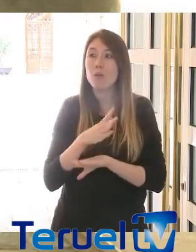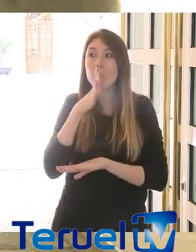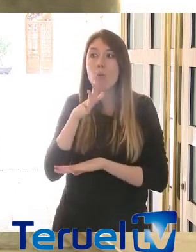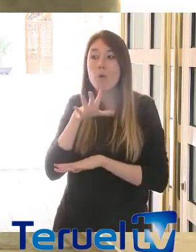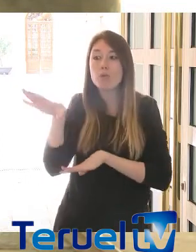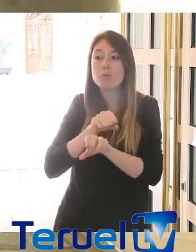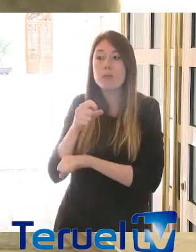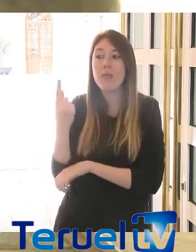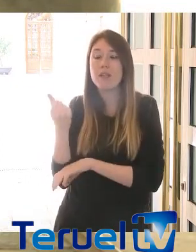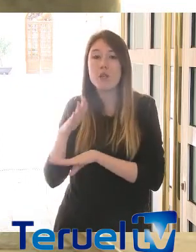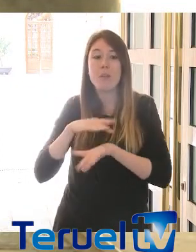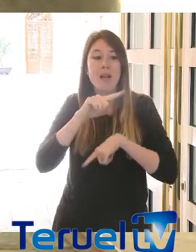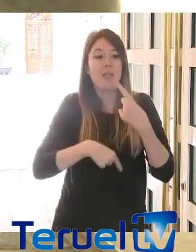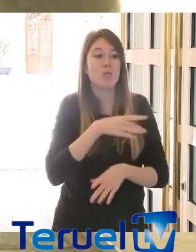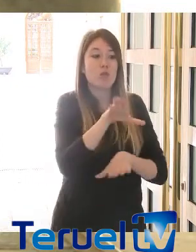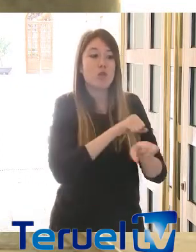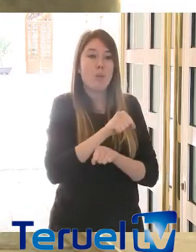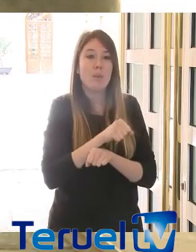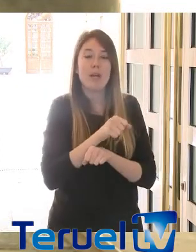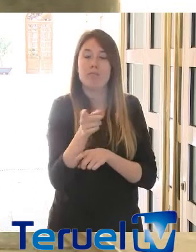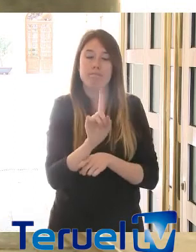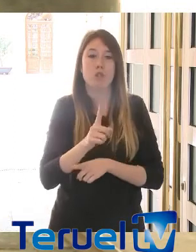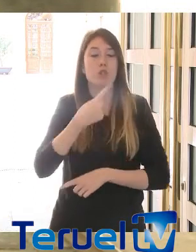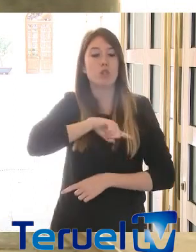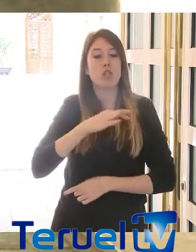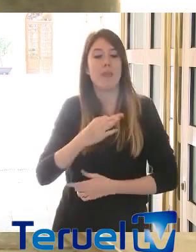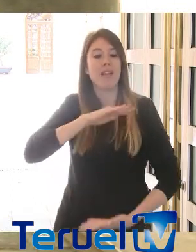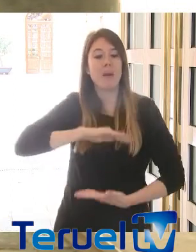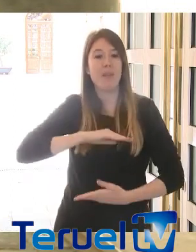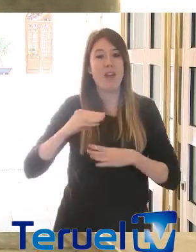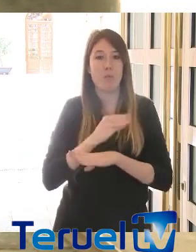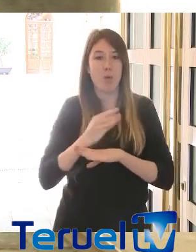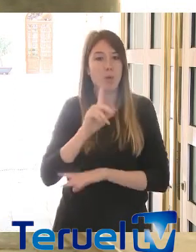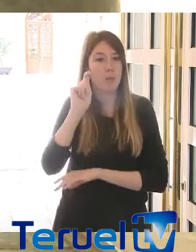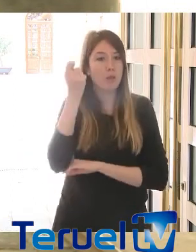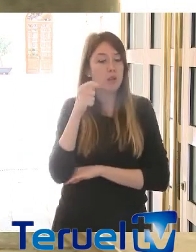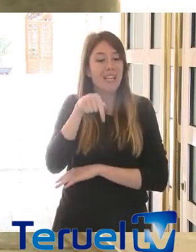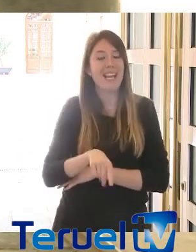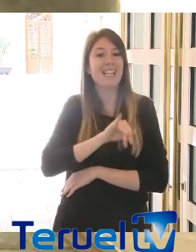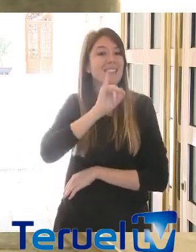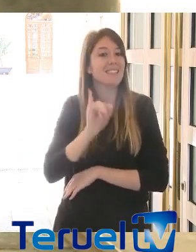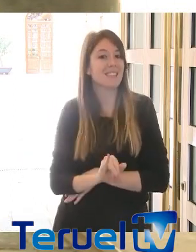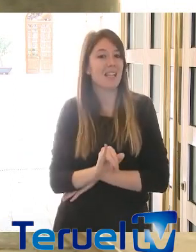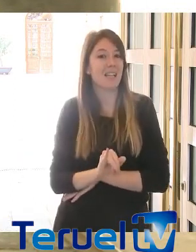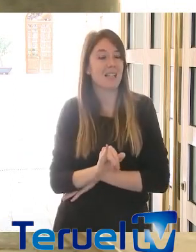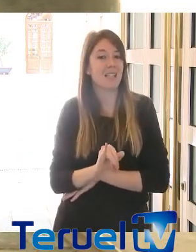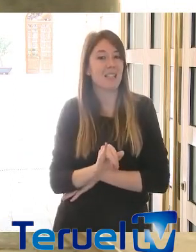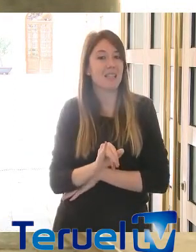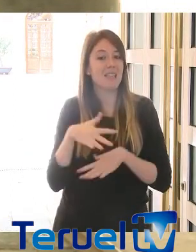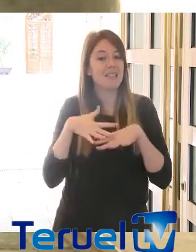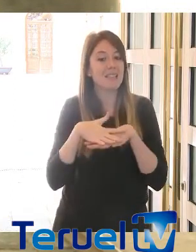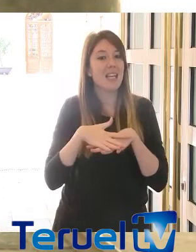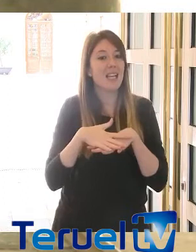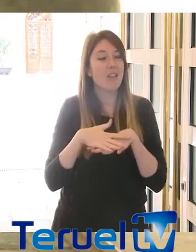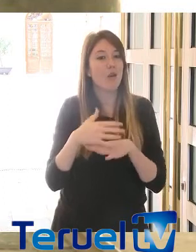para poder adquirir bienes tenemos que tener capacidad productiva y por lo tanto también repensar esta crisis y de esta crisis representar también nuestro proceso